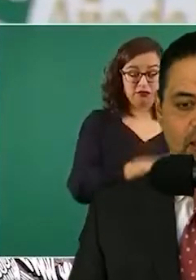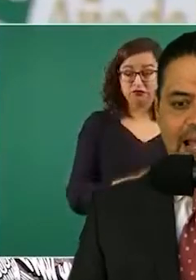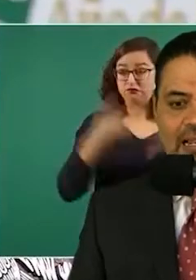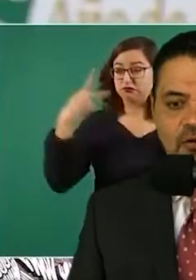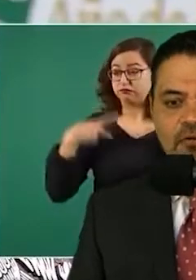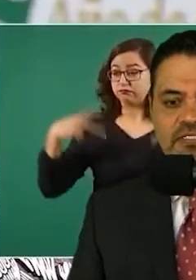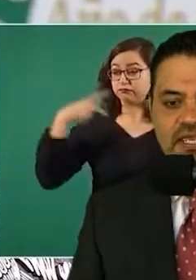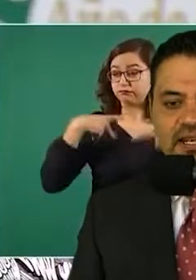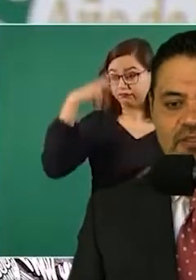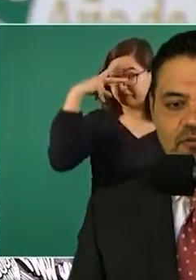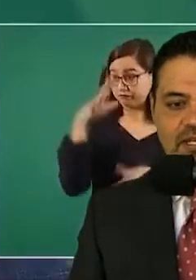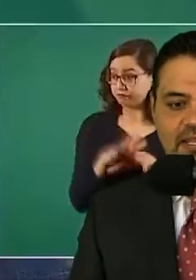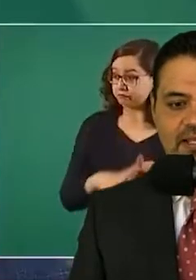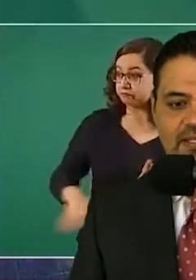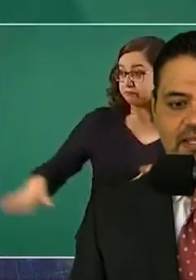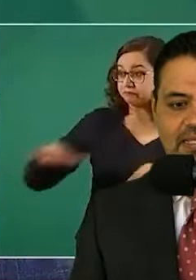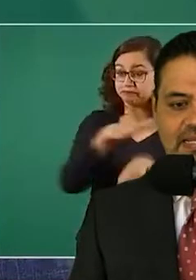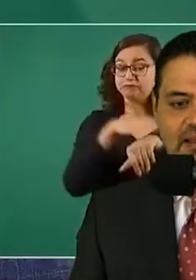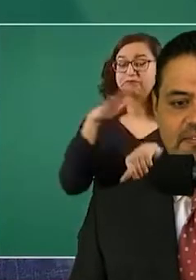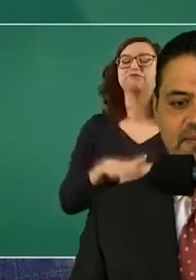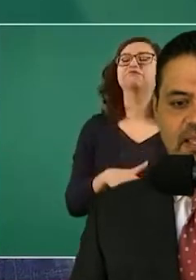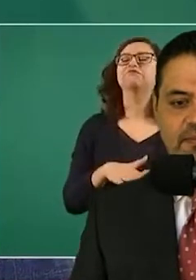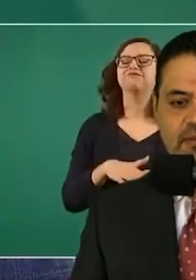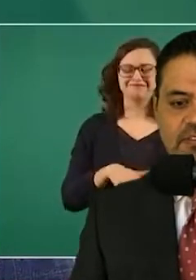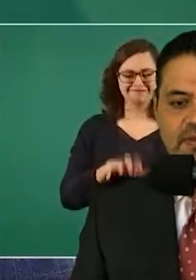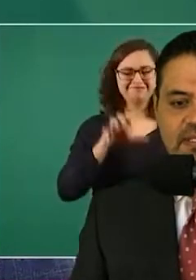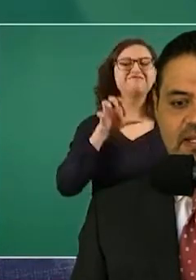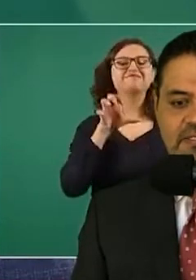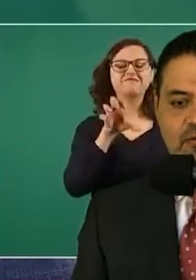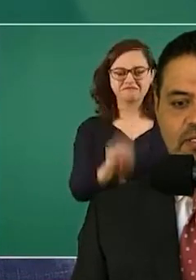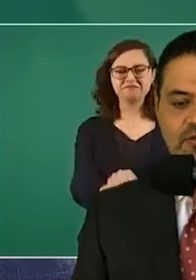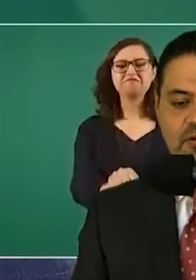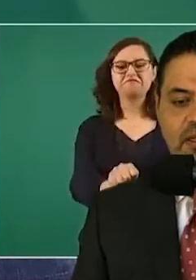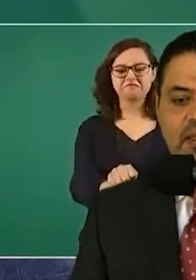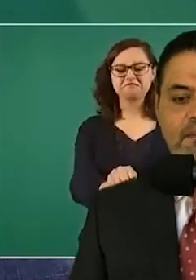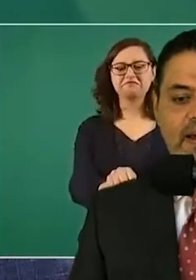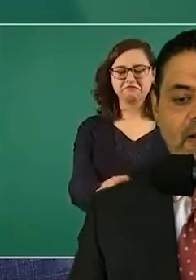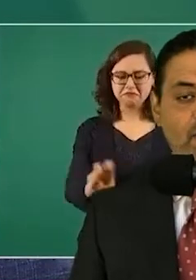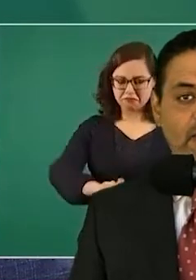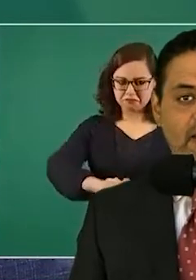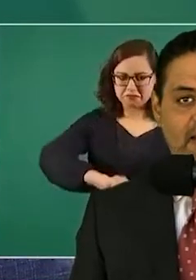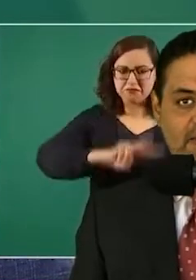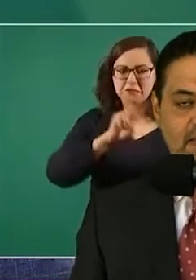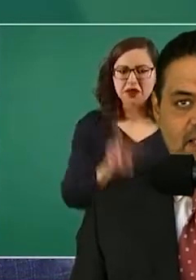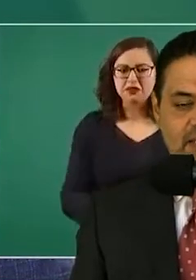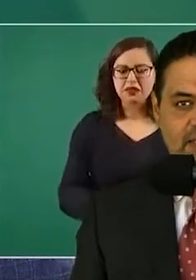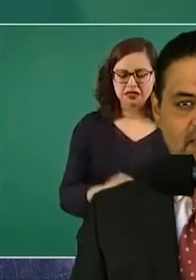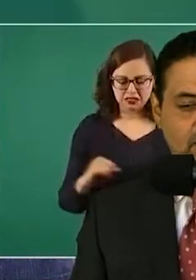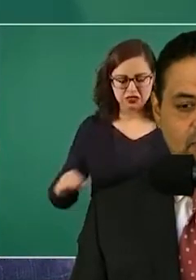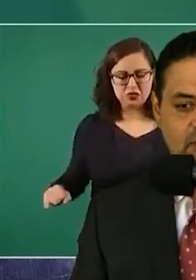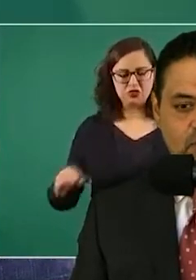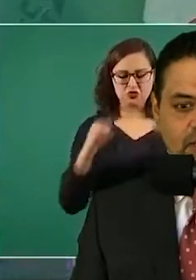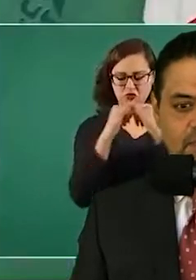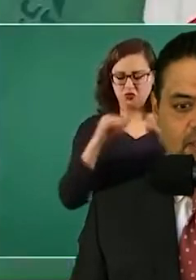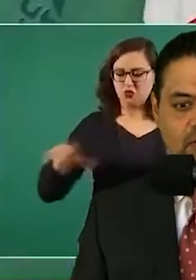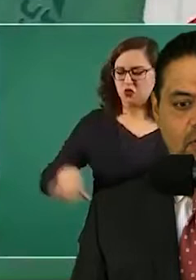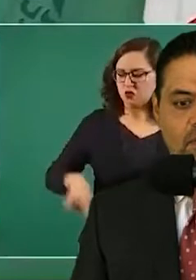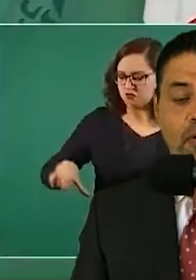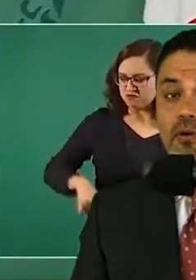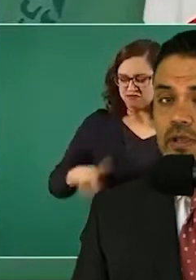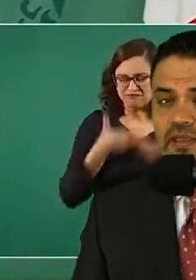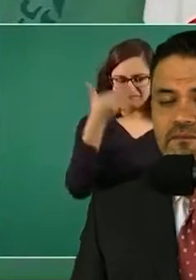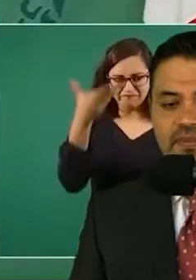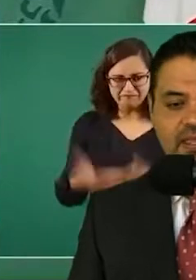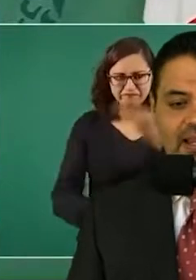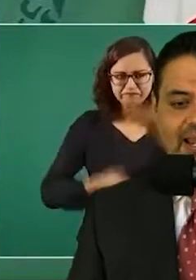falló al no conseguir la totalidad de las claves de medicamentos y materiales de curación para cubrir las necesidades del sector salud en México,